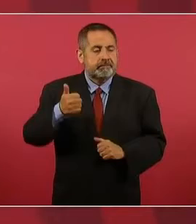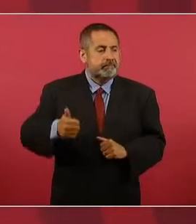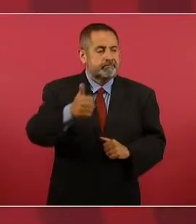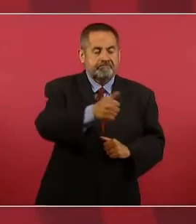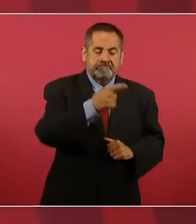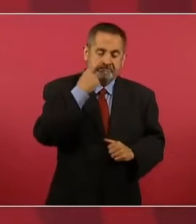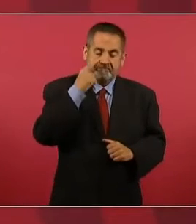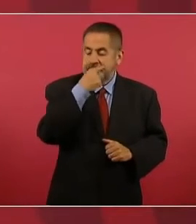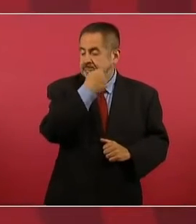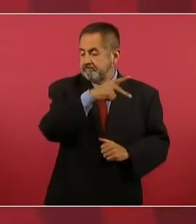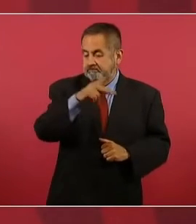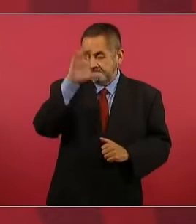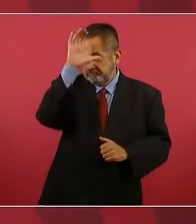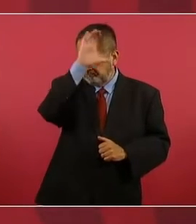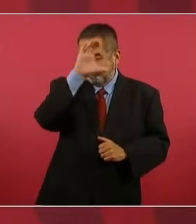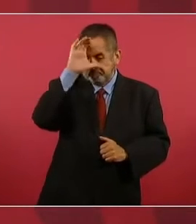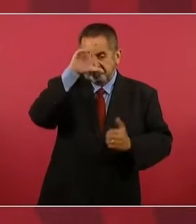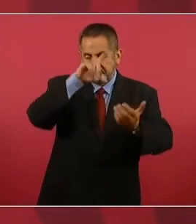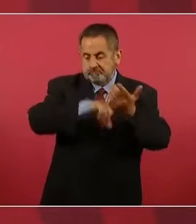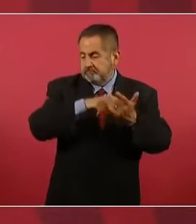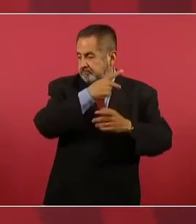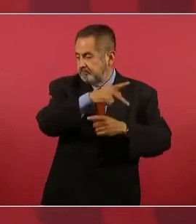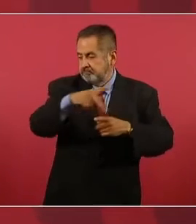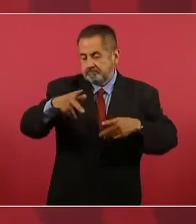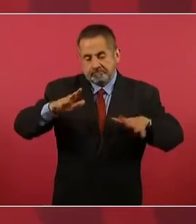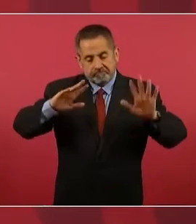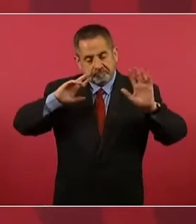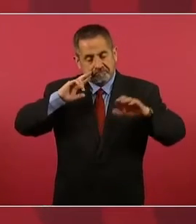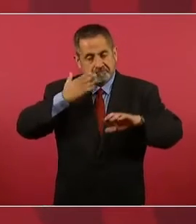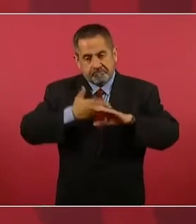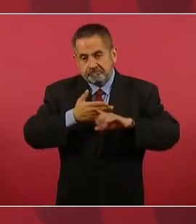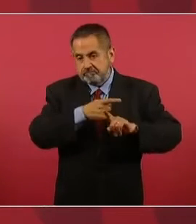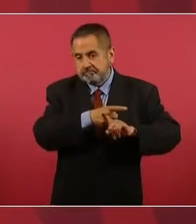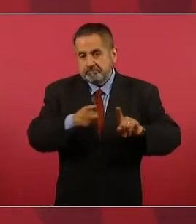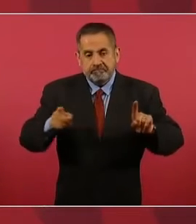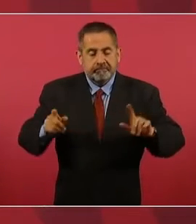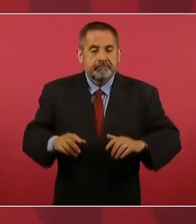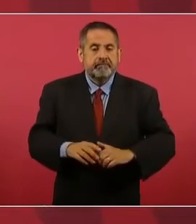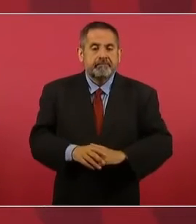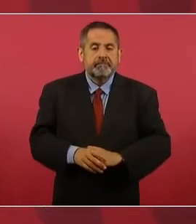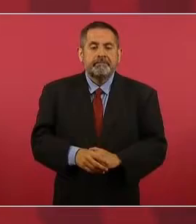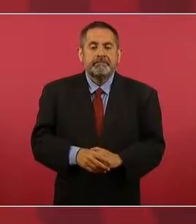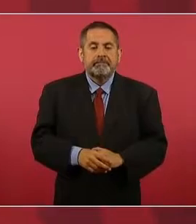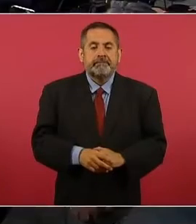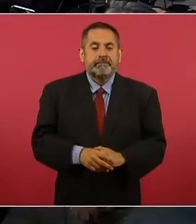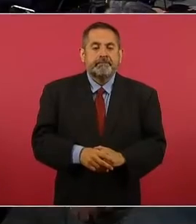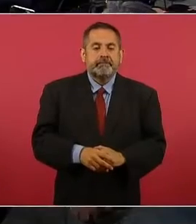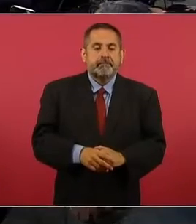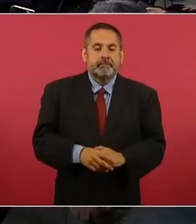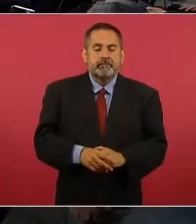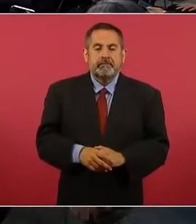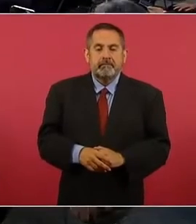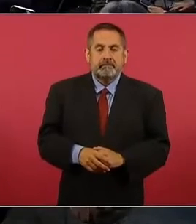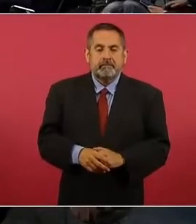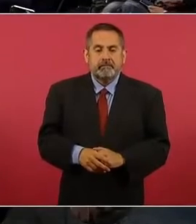asumir su responsabilidad ya